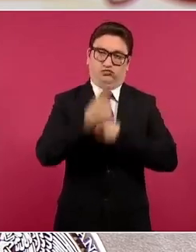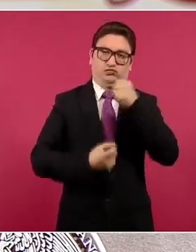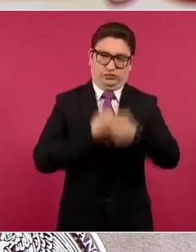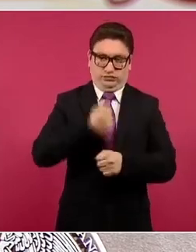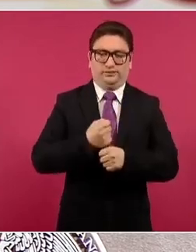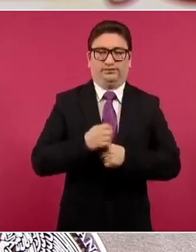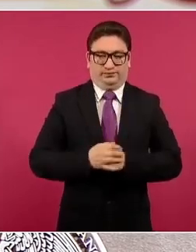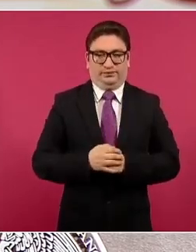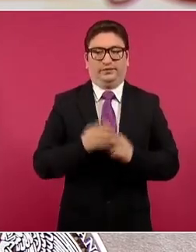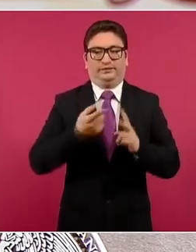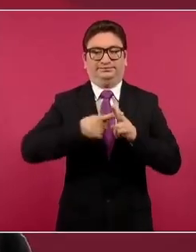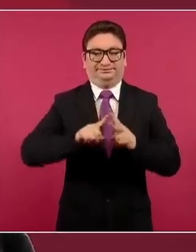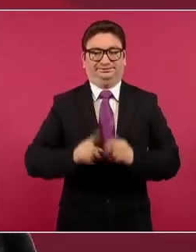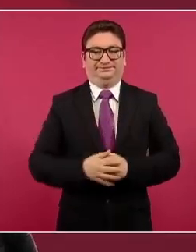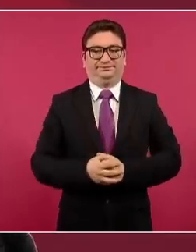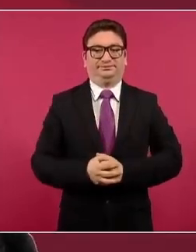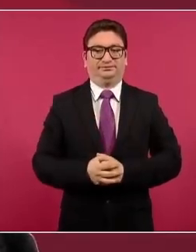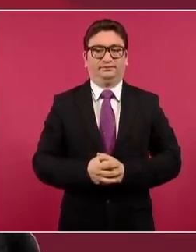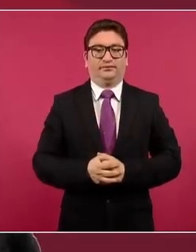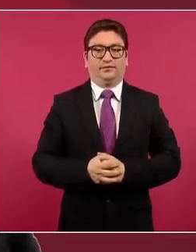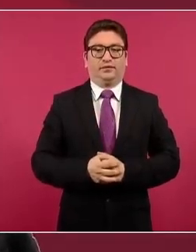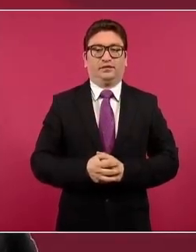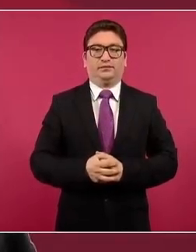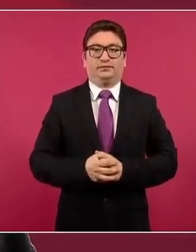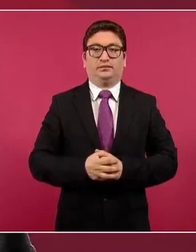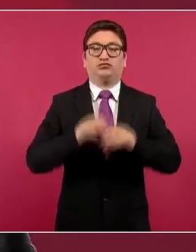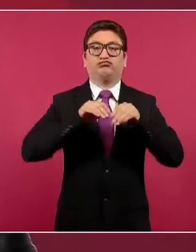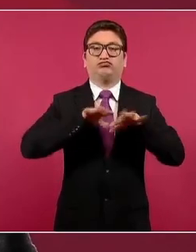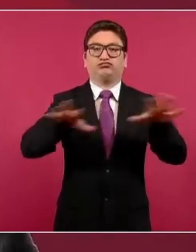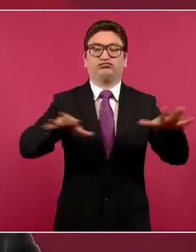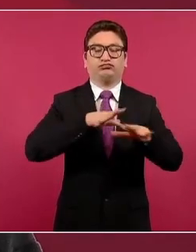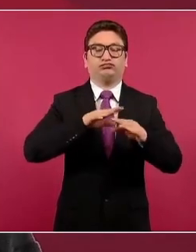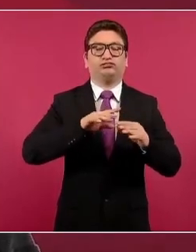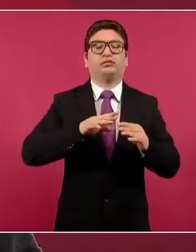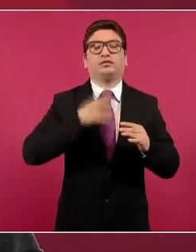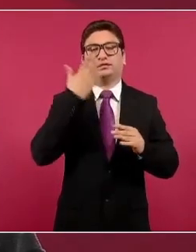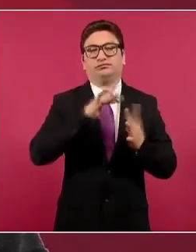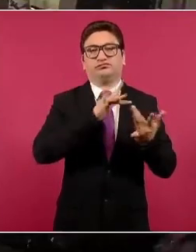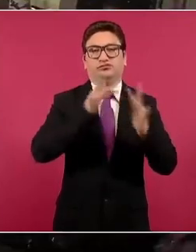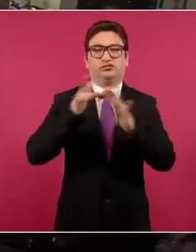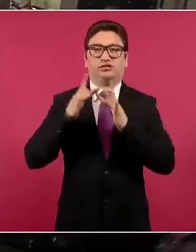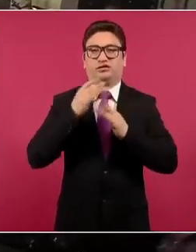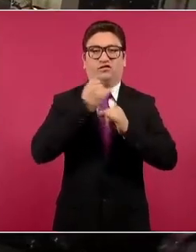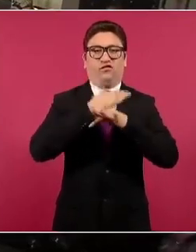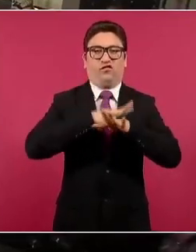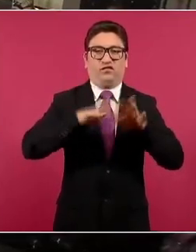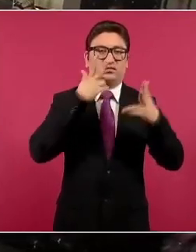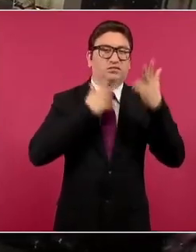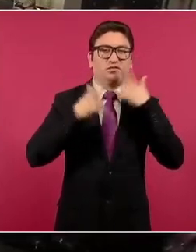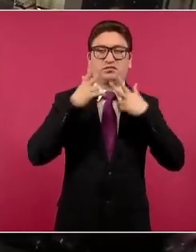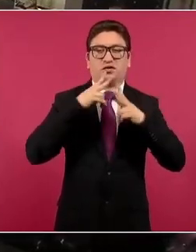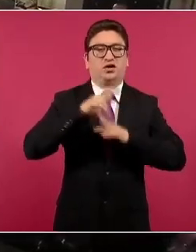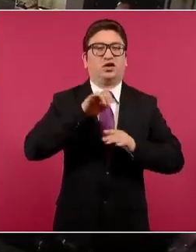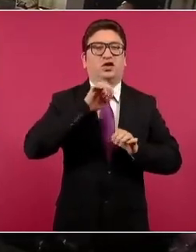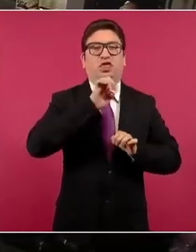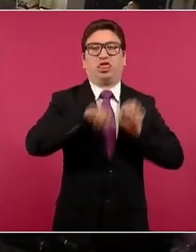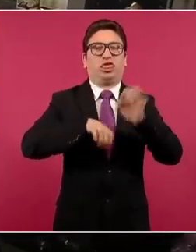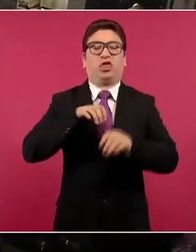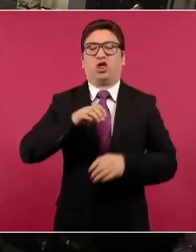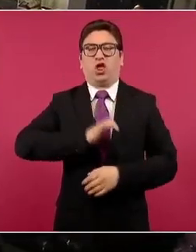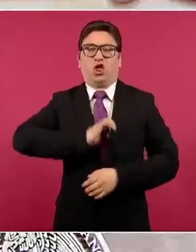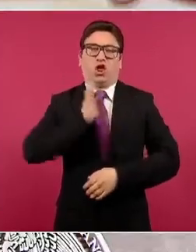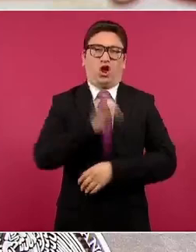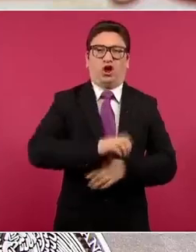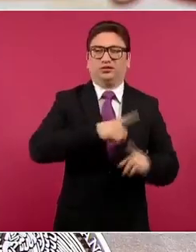Pero vamos a empezar. En medios y en redes se producen guerras de desinformación y mensajes de odio de